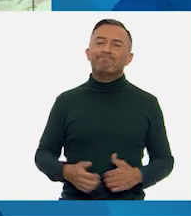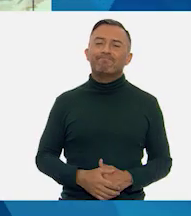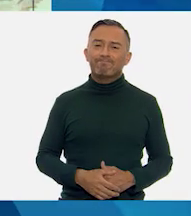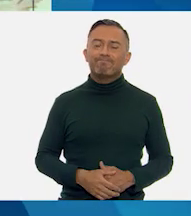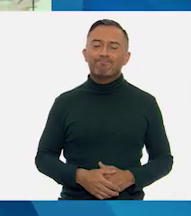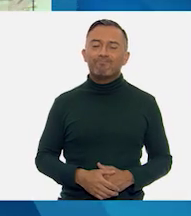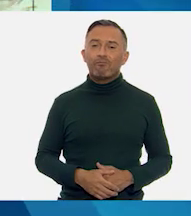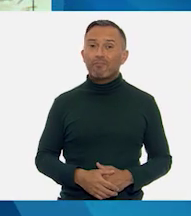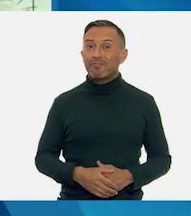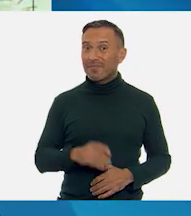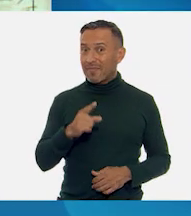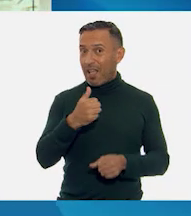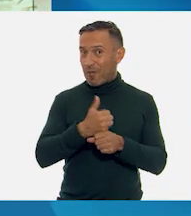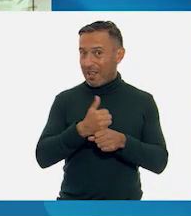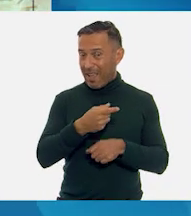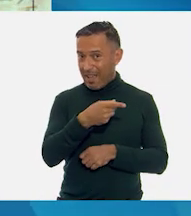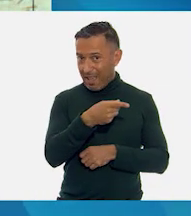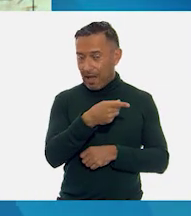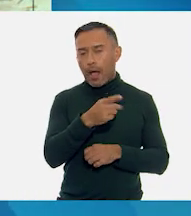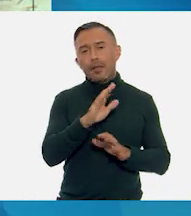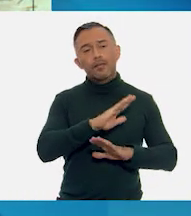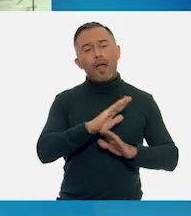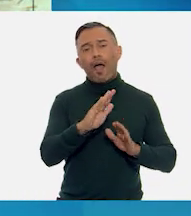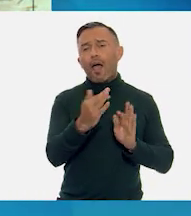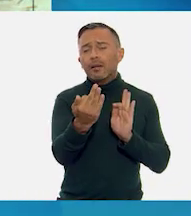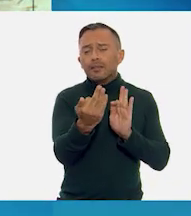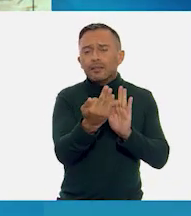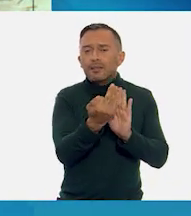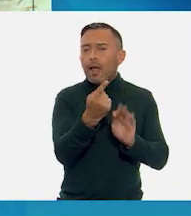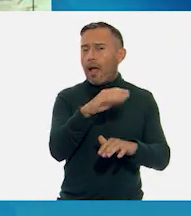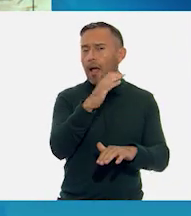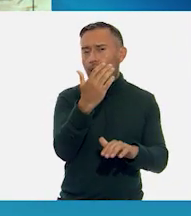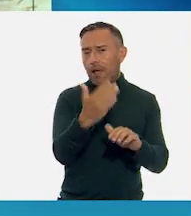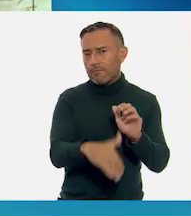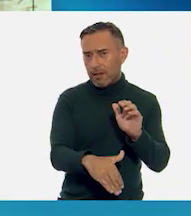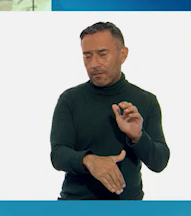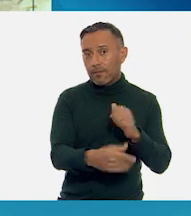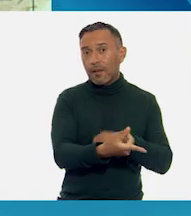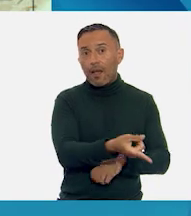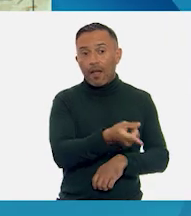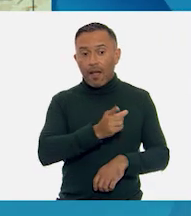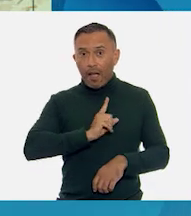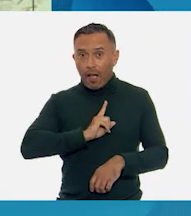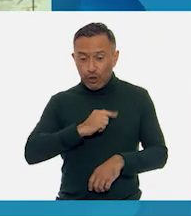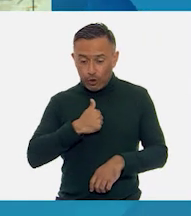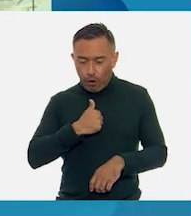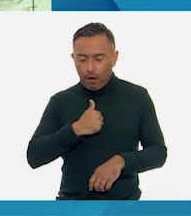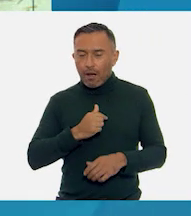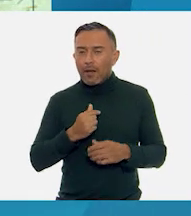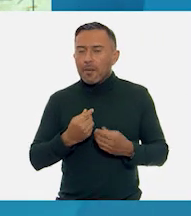Ella está terminándola. Y yo empiezo la vida.